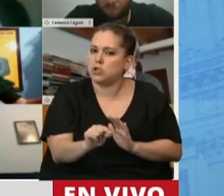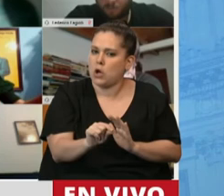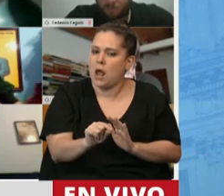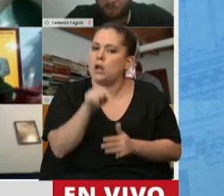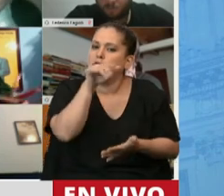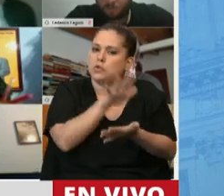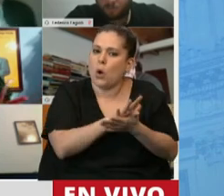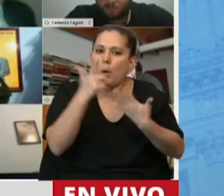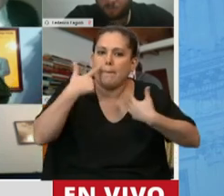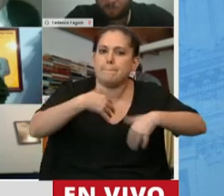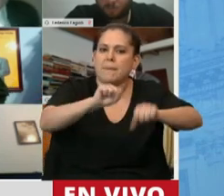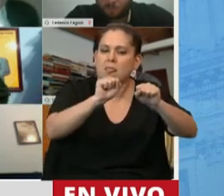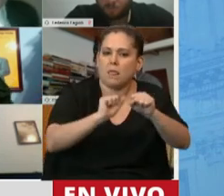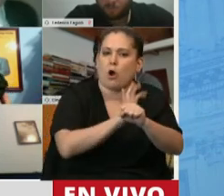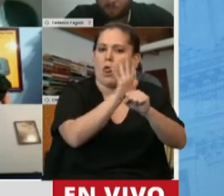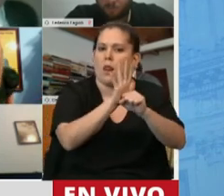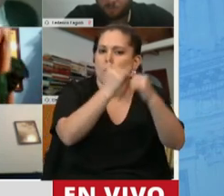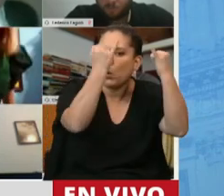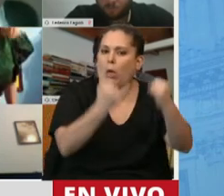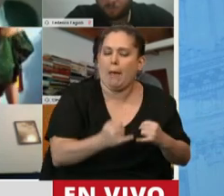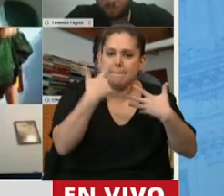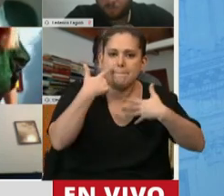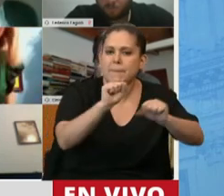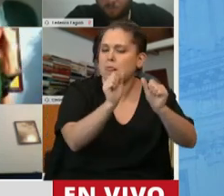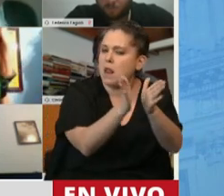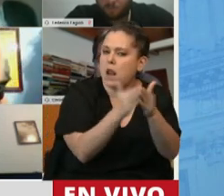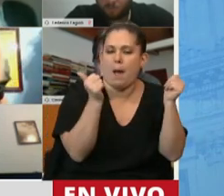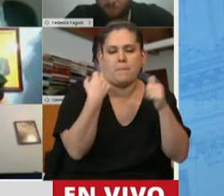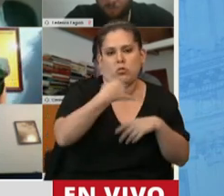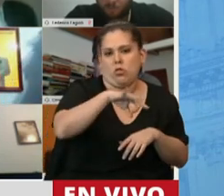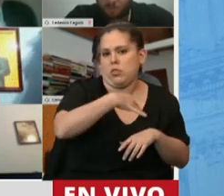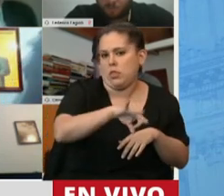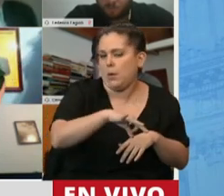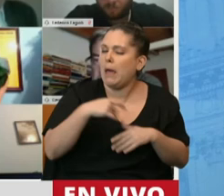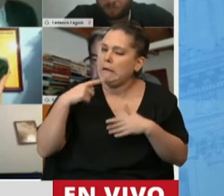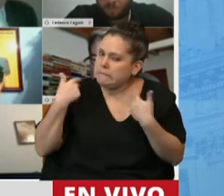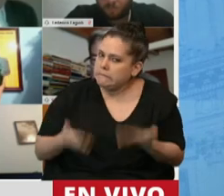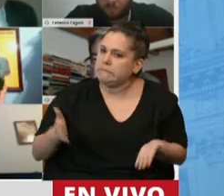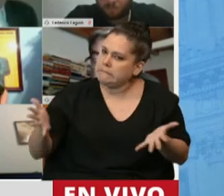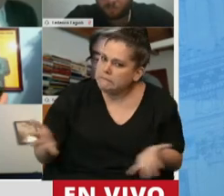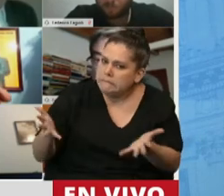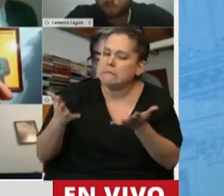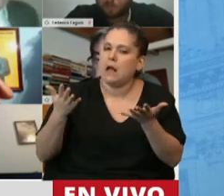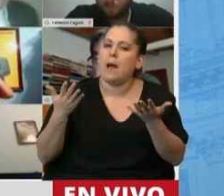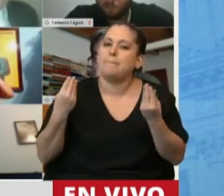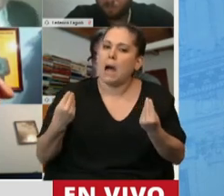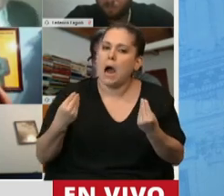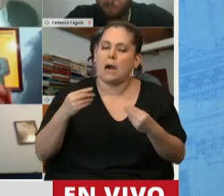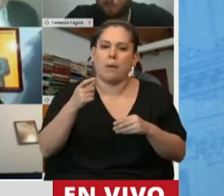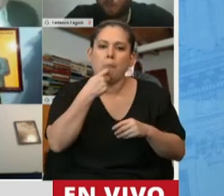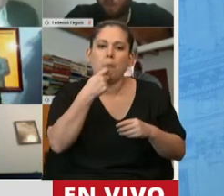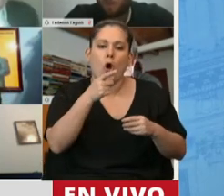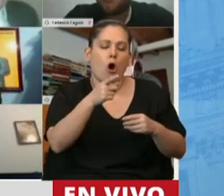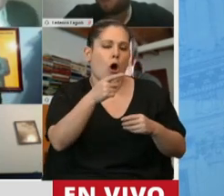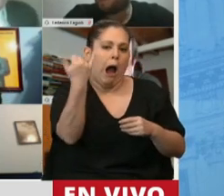y determinación temprana de pacientes con coronavirus, que se animen a ampliar el entorno de los casos